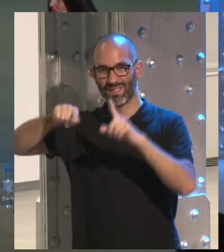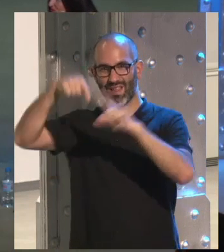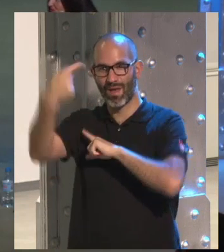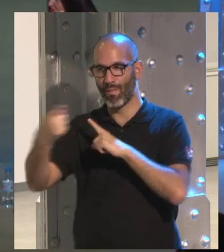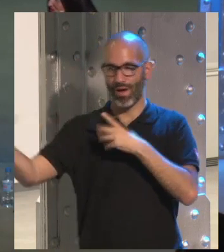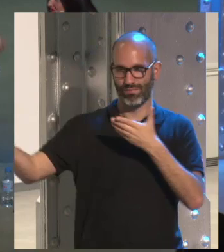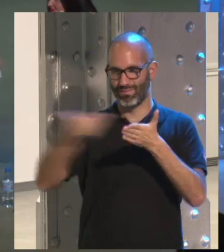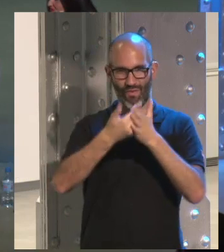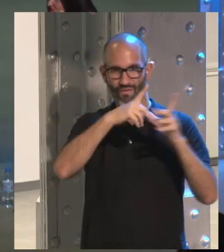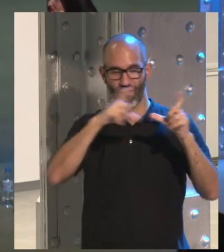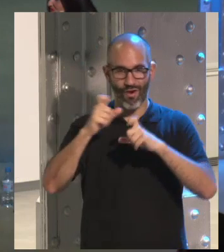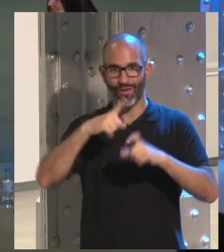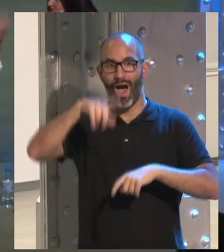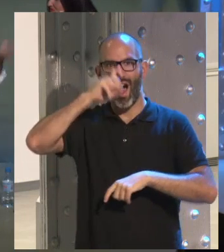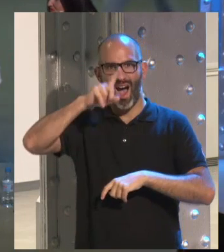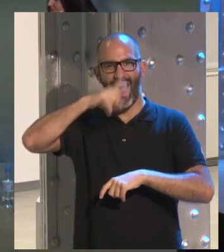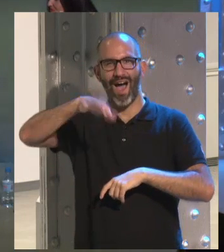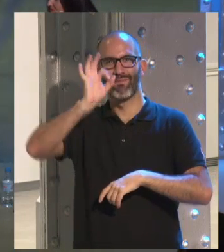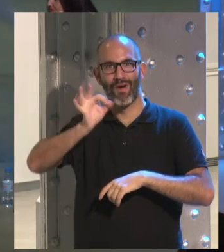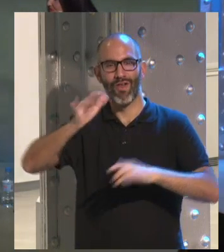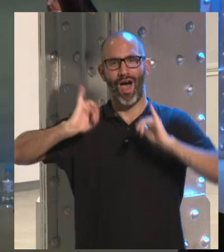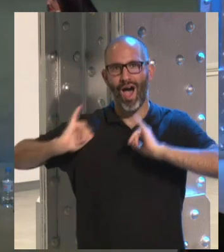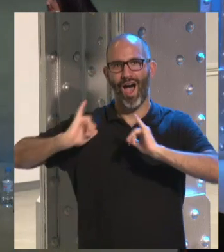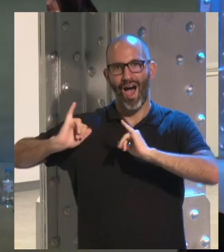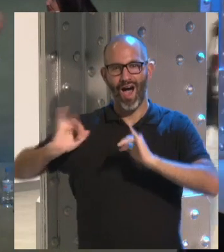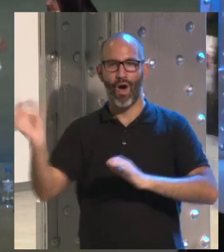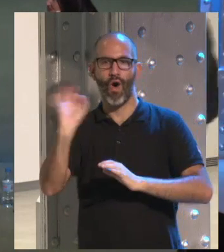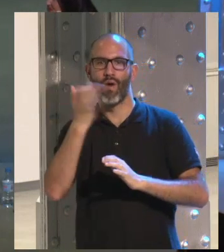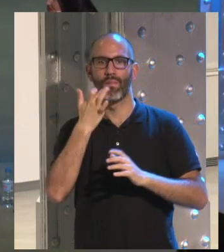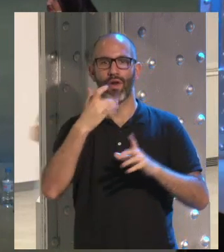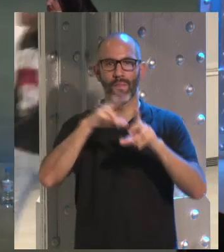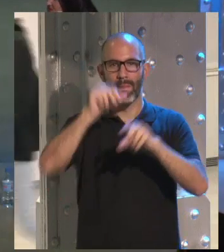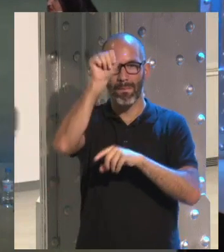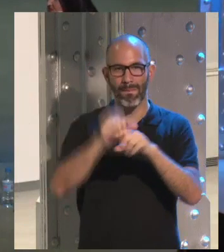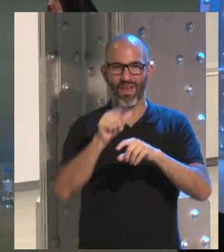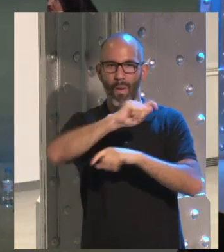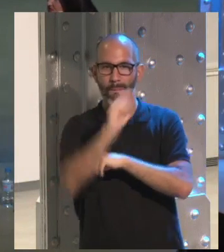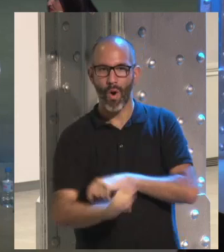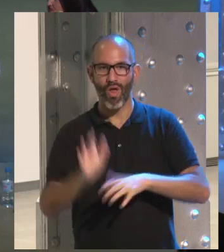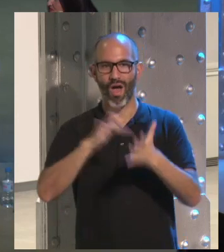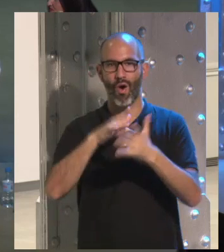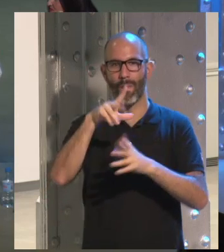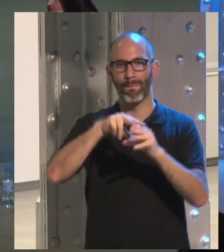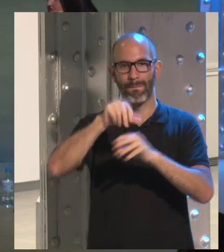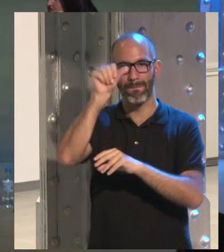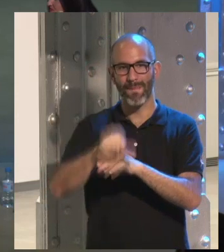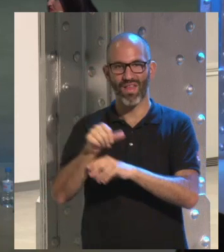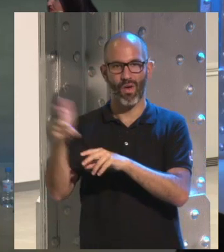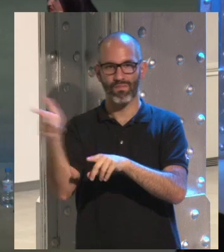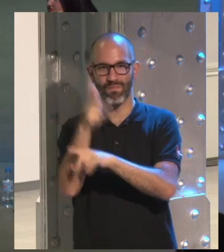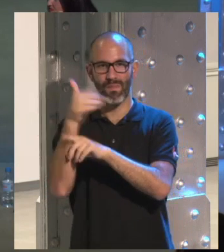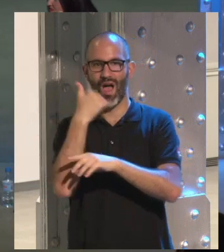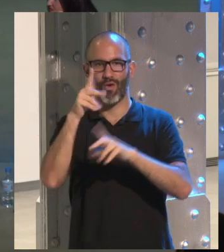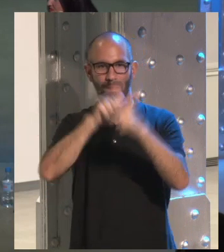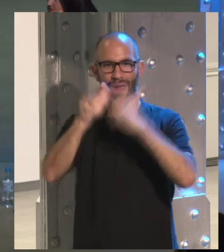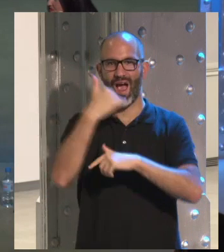estaba allí esa gente que te enseña vídeos que antes te enseñaban los vídeos de las bodas o de los viajes y luego se habían pasado un viaje horroroso es decir